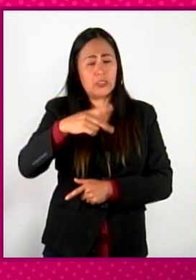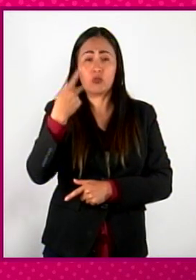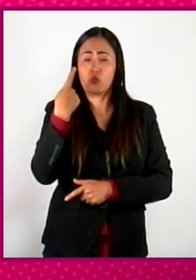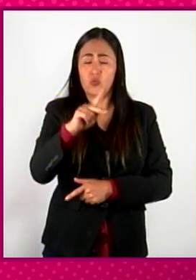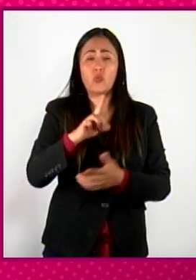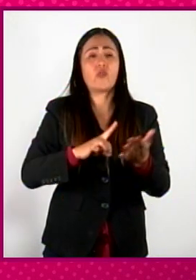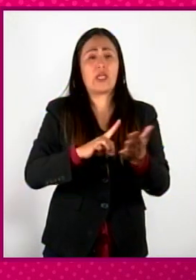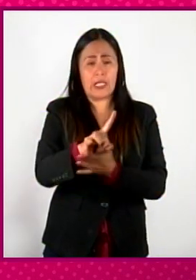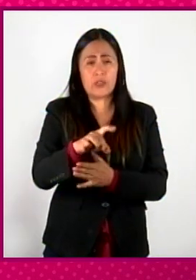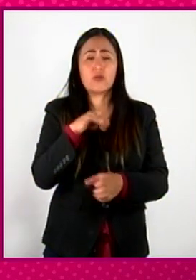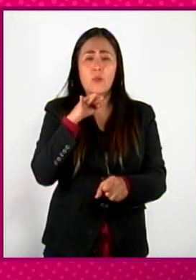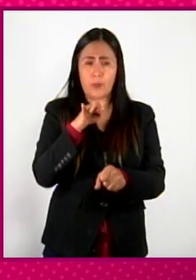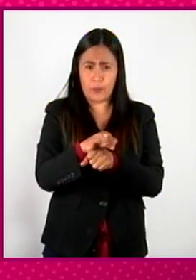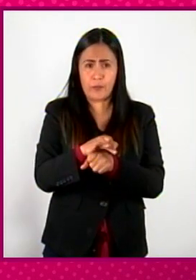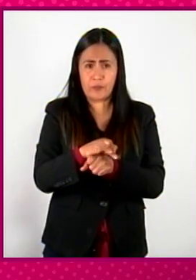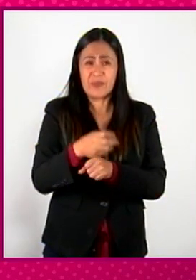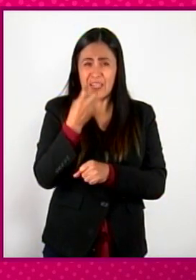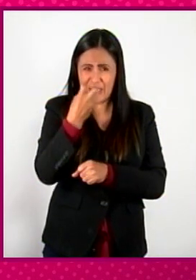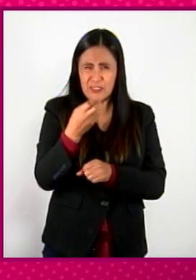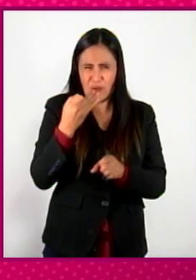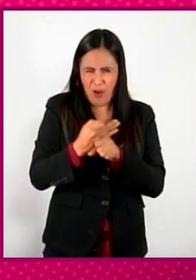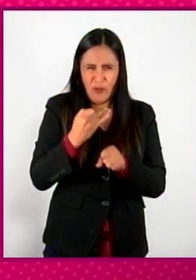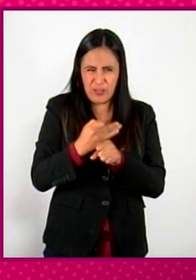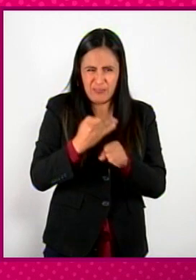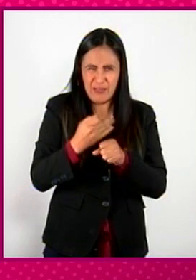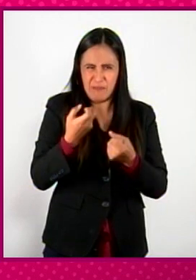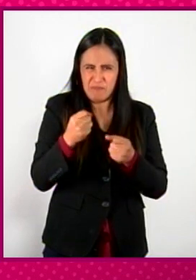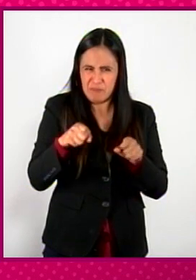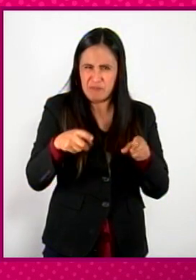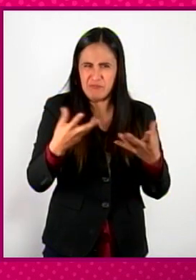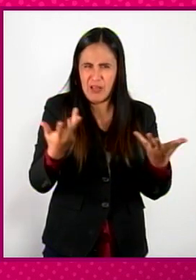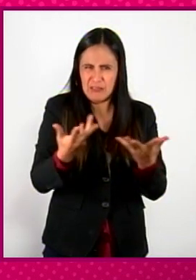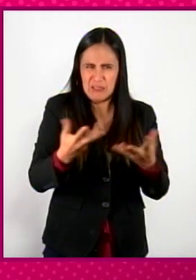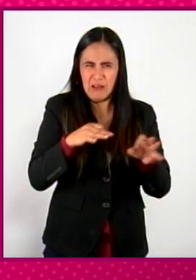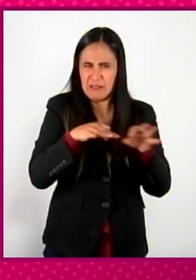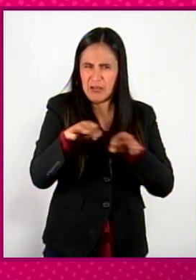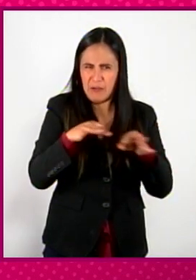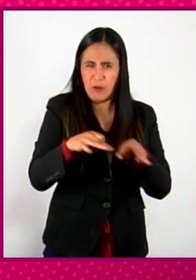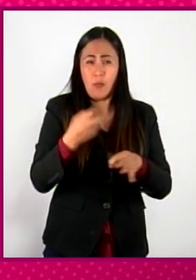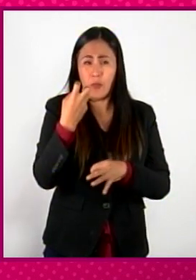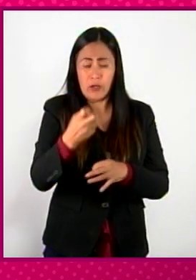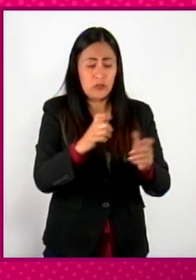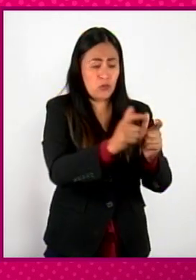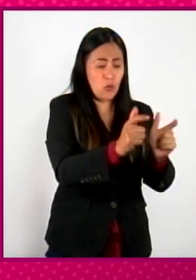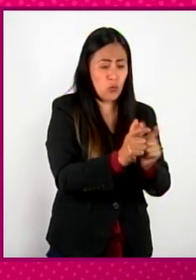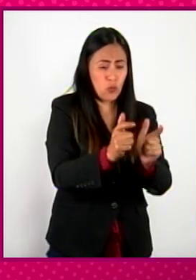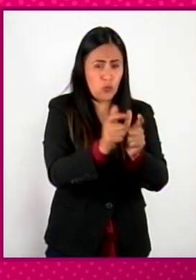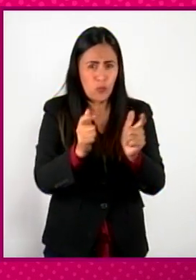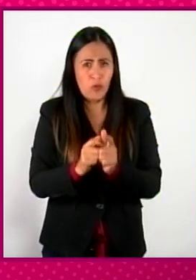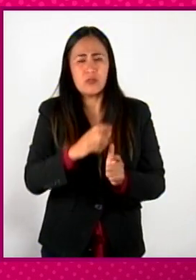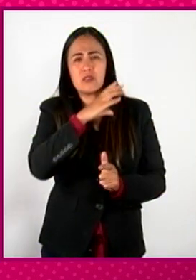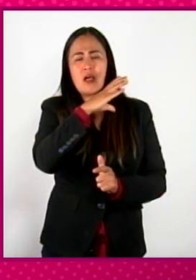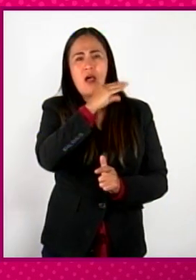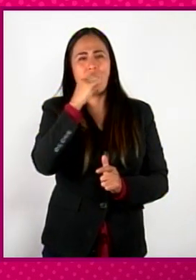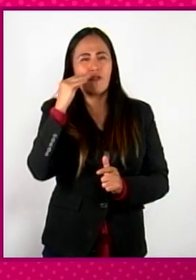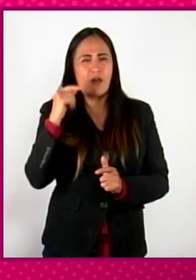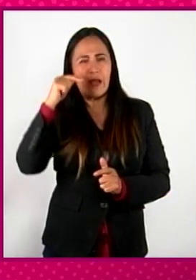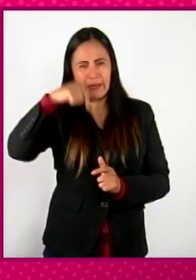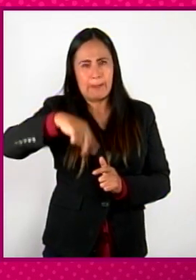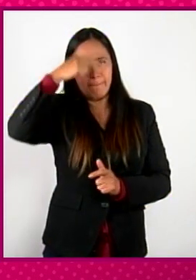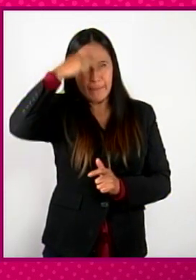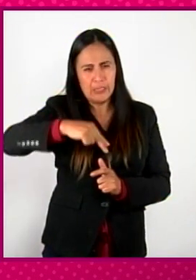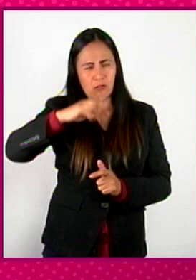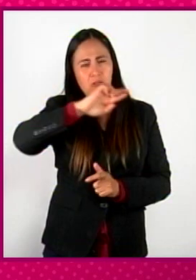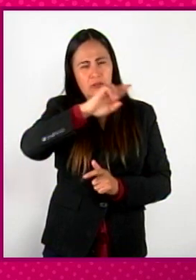y en eso estamos y por eso es importante reconocer a las poblaciones afro-mexicanas el impacto que